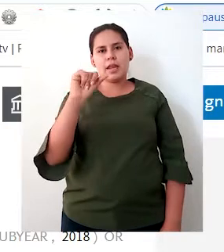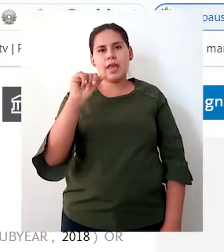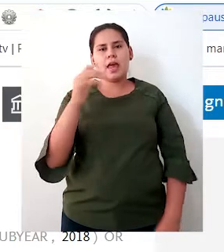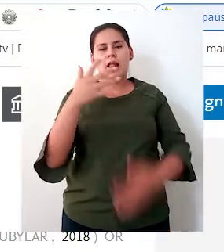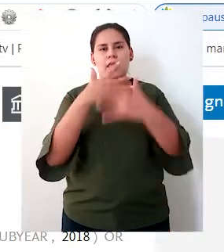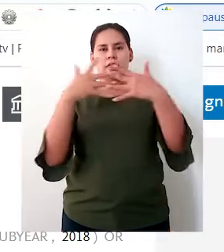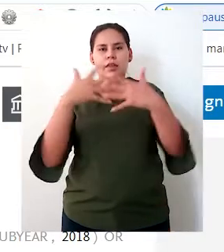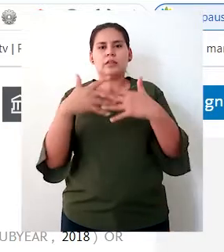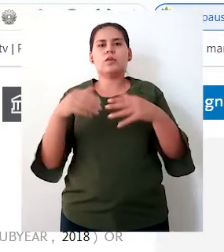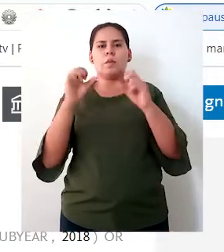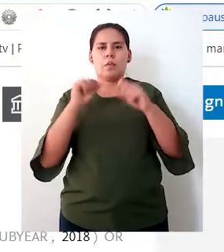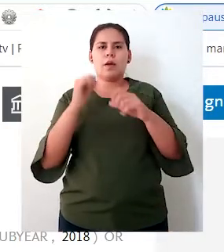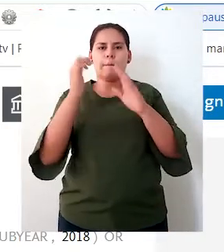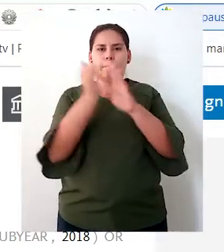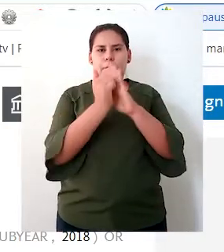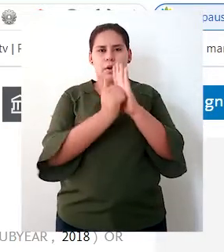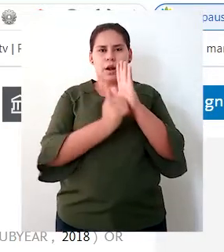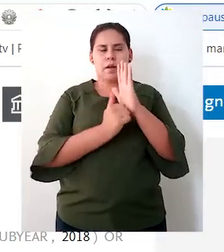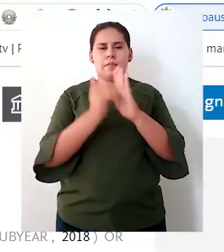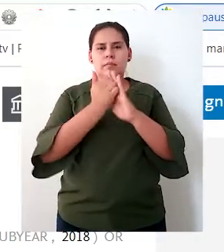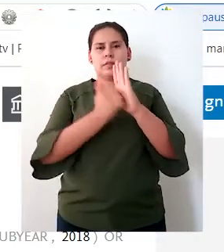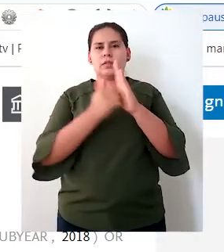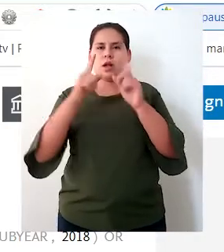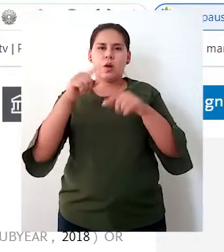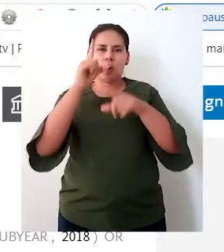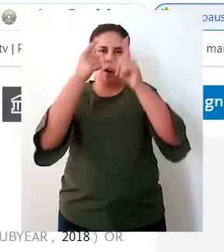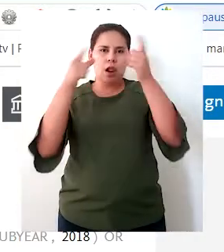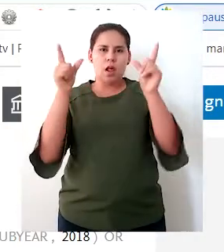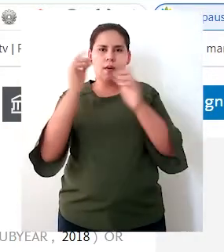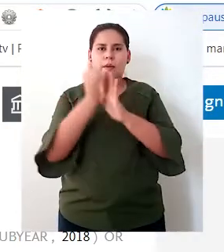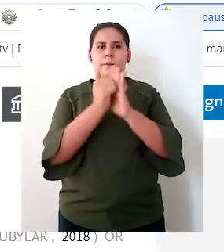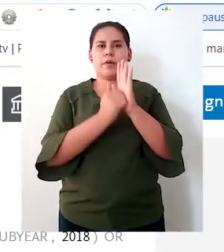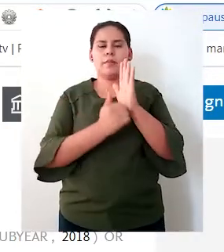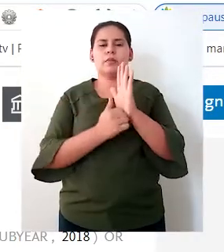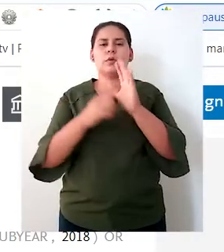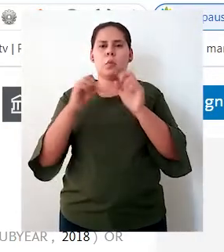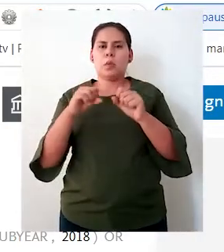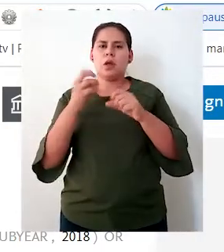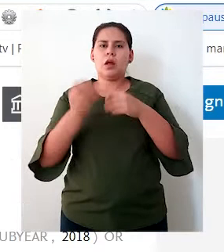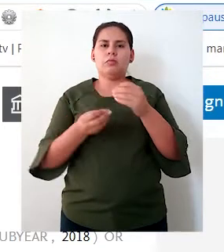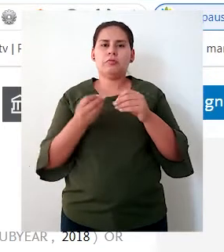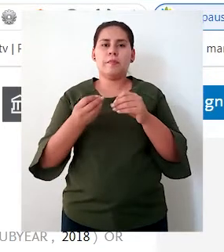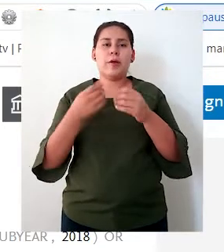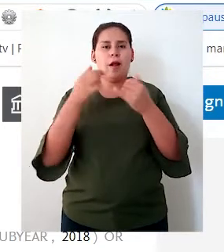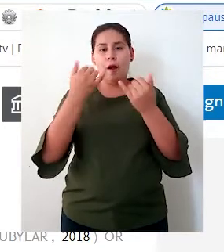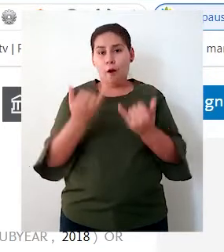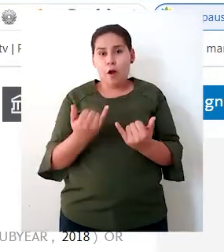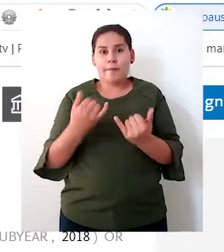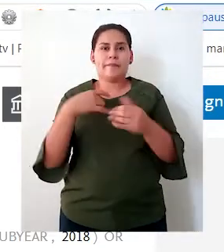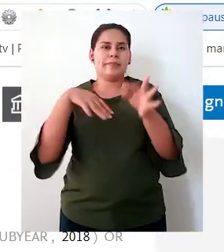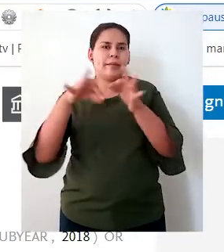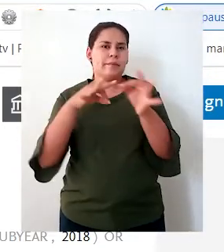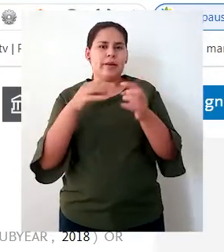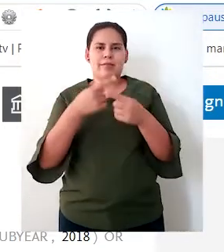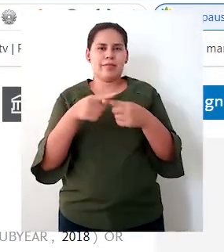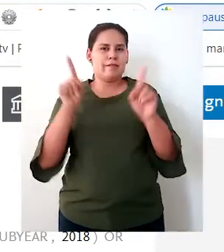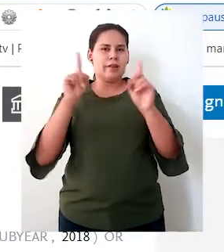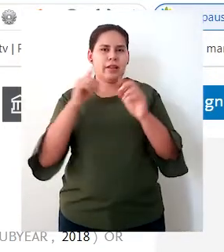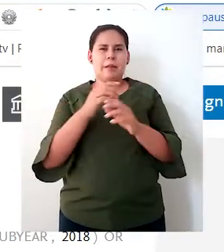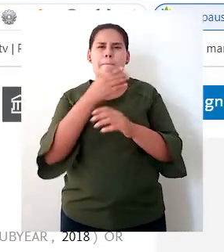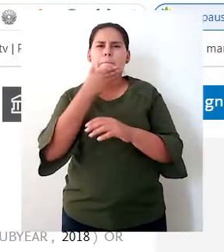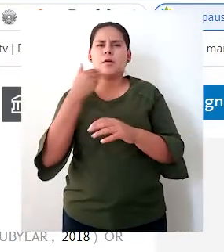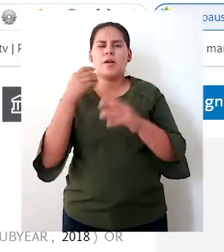de programación, por medio de algunos lenguajes de programación que nos lo permiten realizar, pero en esta ocasión lo vamos a hacer de una forma